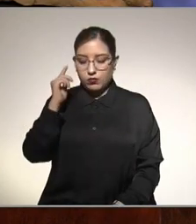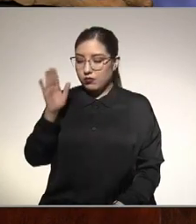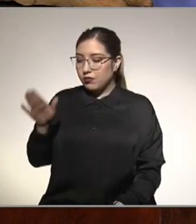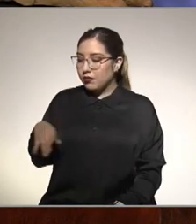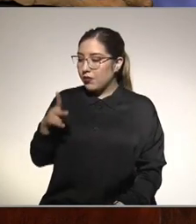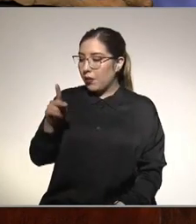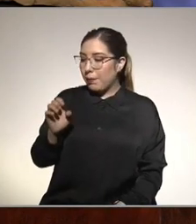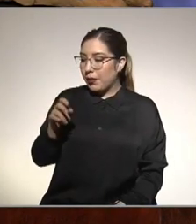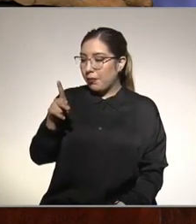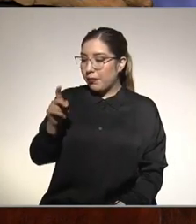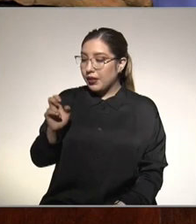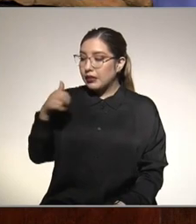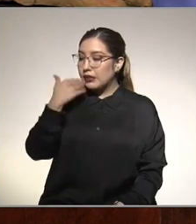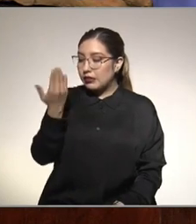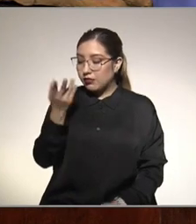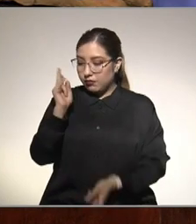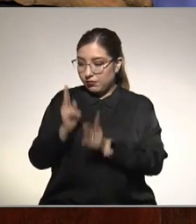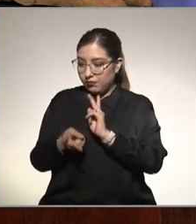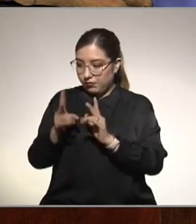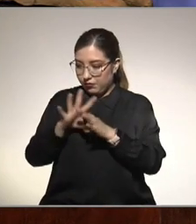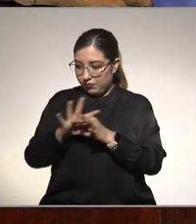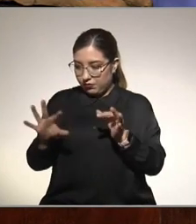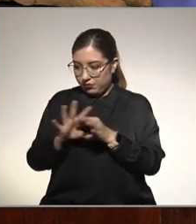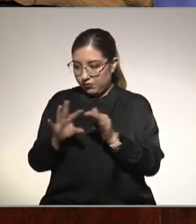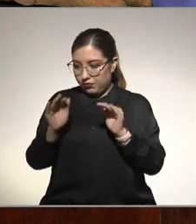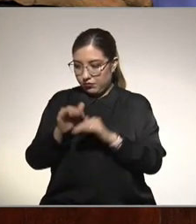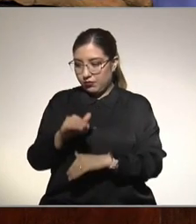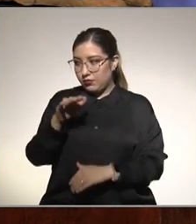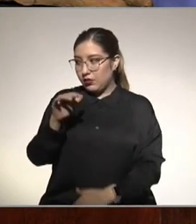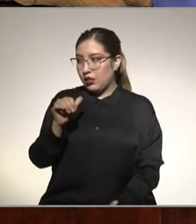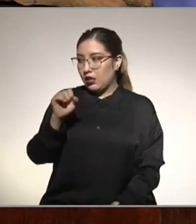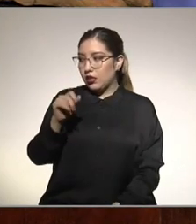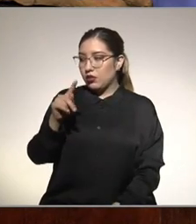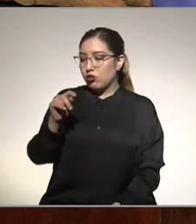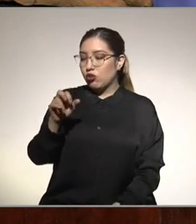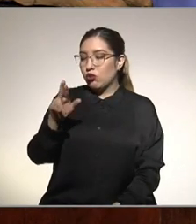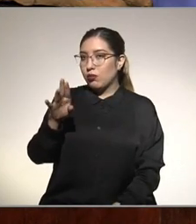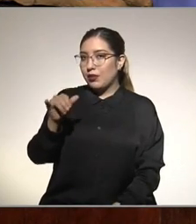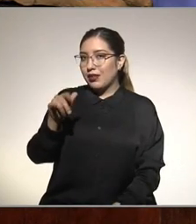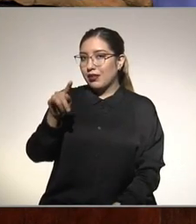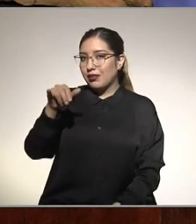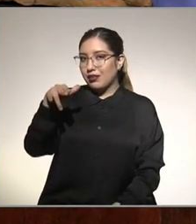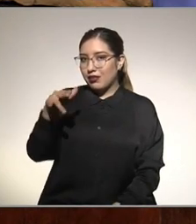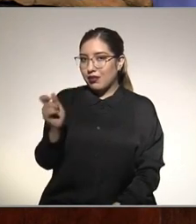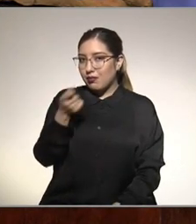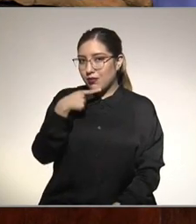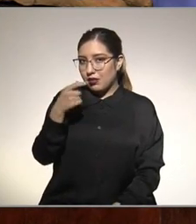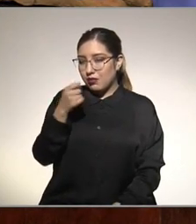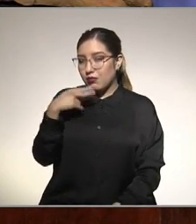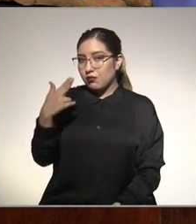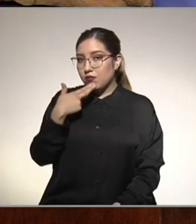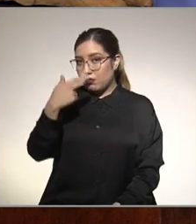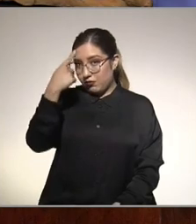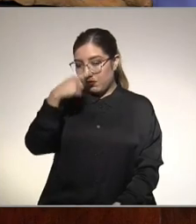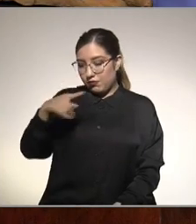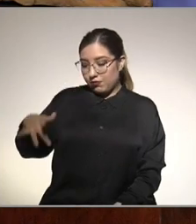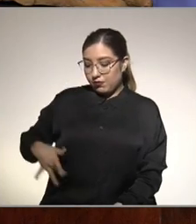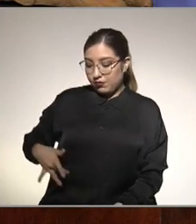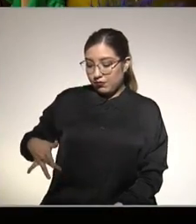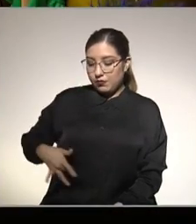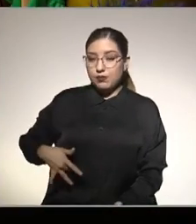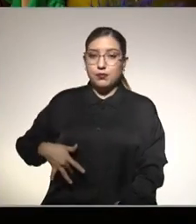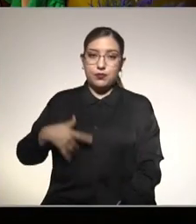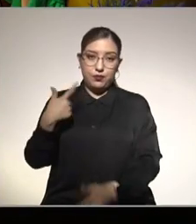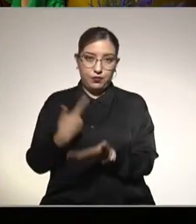comentario de Leti Nava que nos pregunta si la atorvastatina sirve para el hígado graso y si la vitamina E o la vitamina D pueden